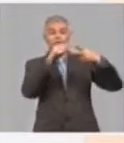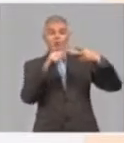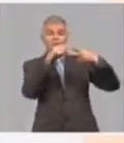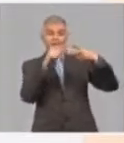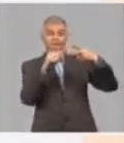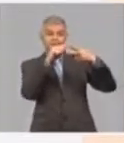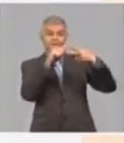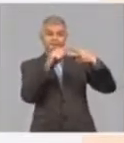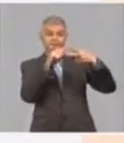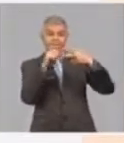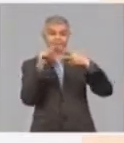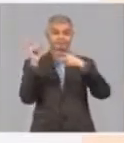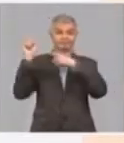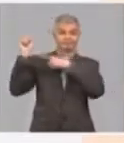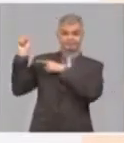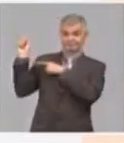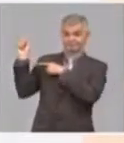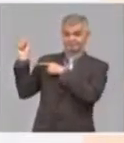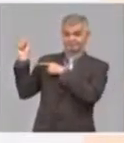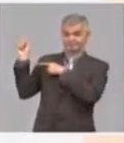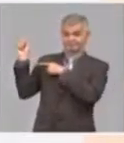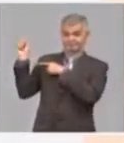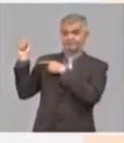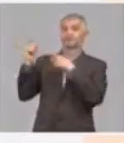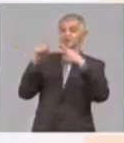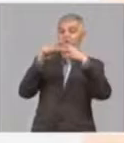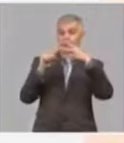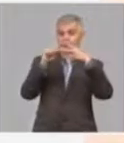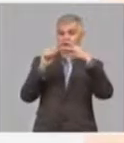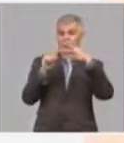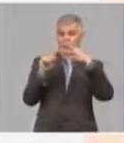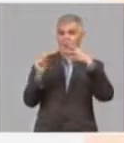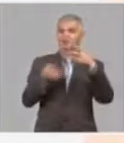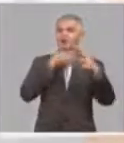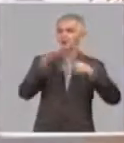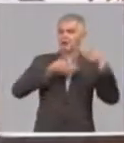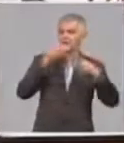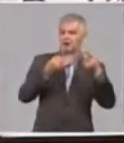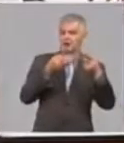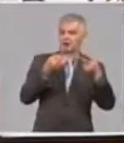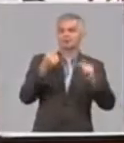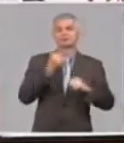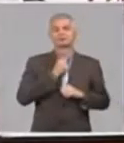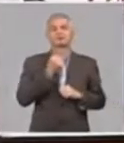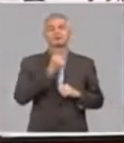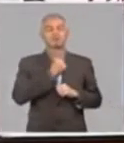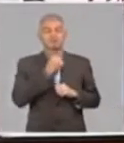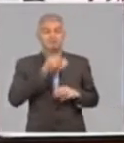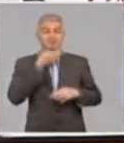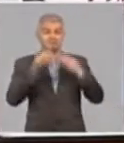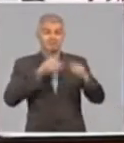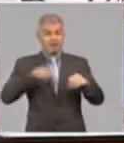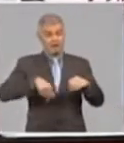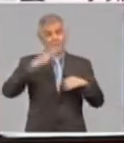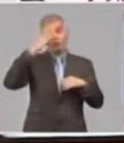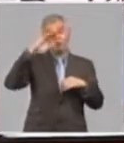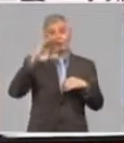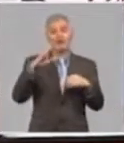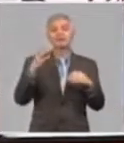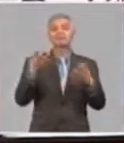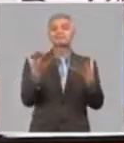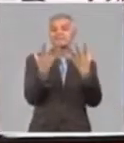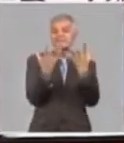de este asunto. Y en ese sentido, bueno, pues me gustaría decir que en el caso de nuestro país, la sequía meteorológica,